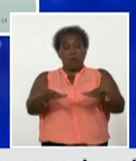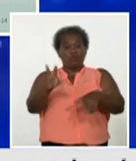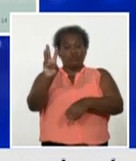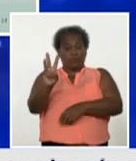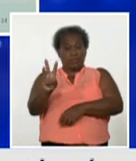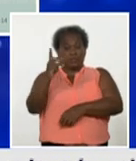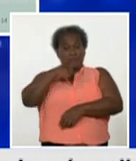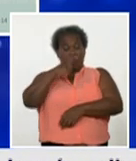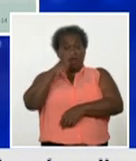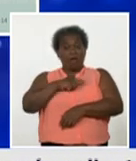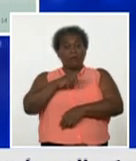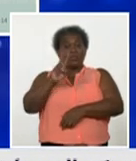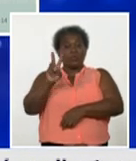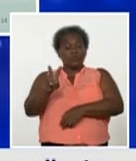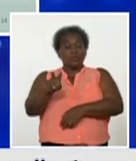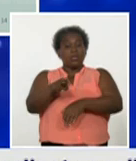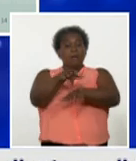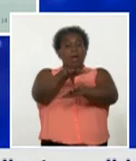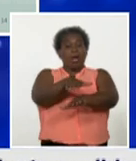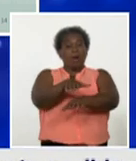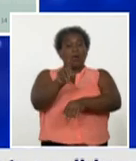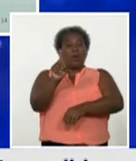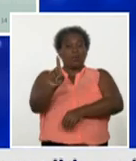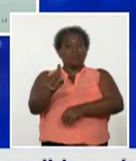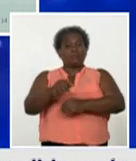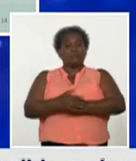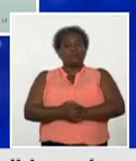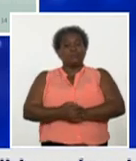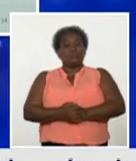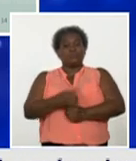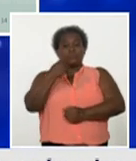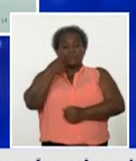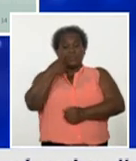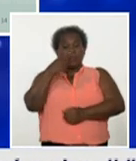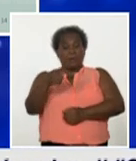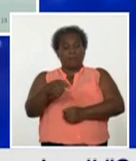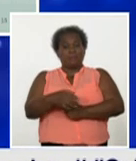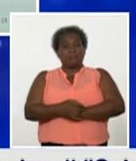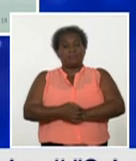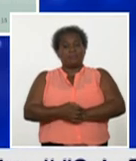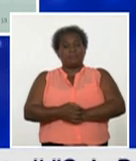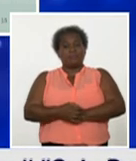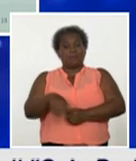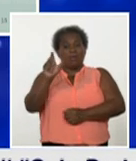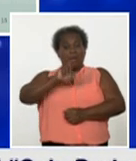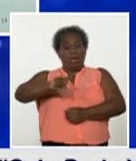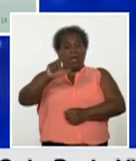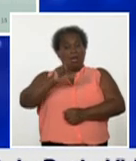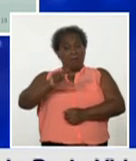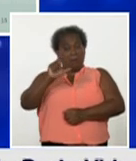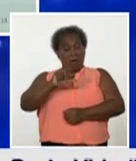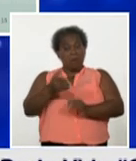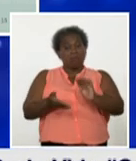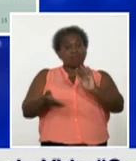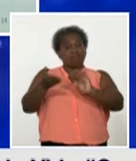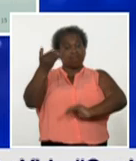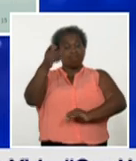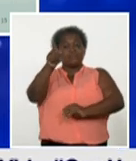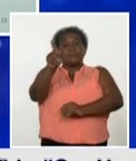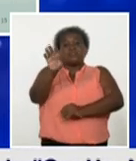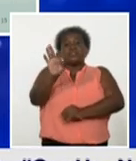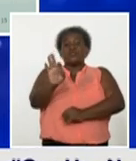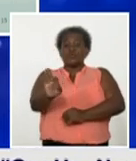ávila con dos y más agua con uno es la distribución de los casos de ayer camagüey nuevamente incrementa 18 más